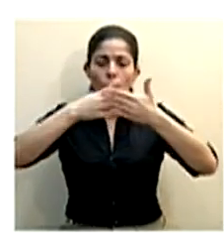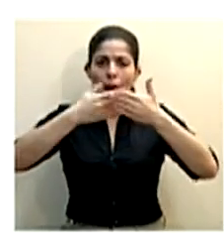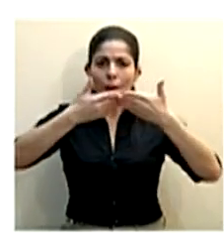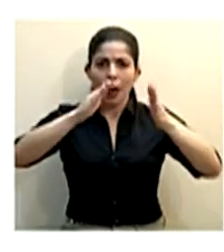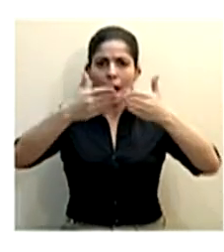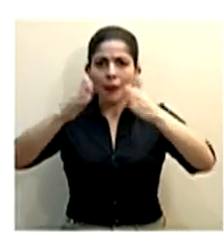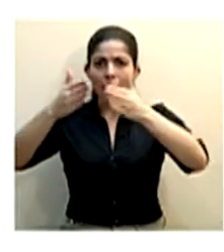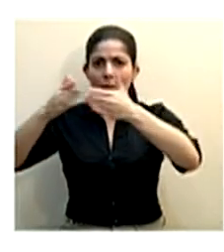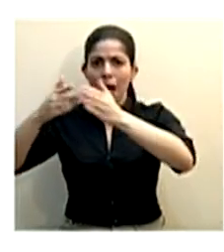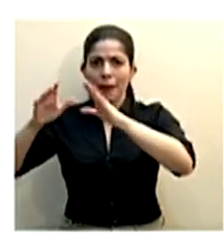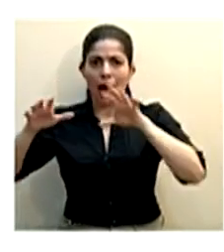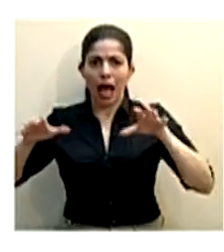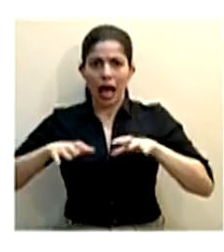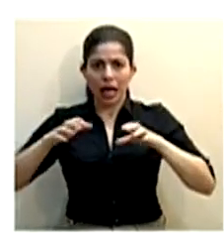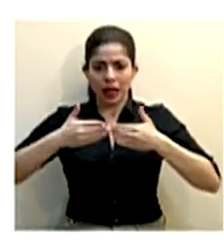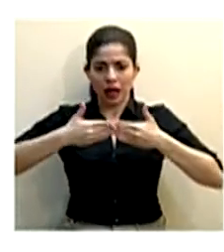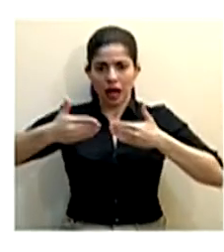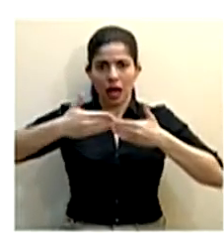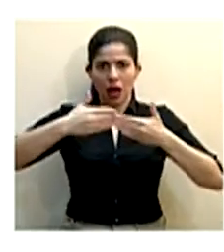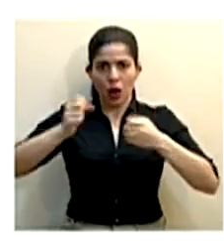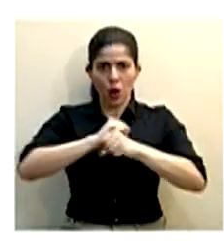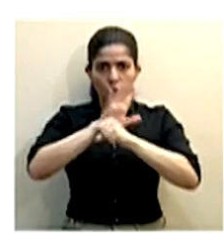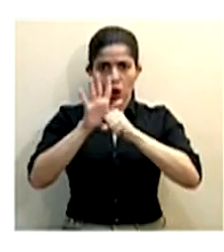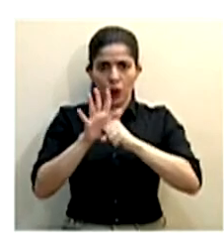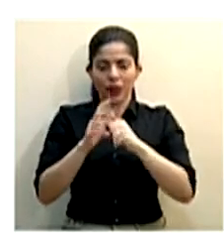extensión de actividades en medio del COVID-19